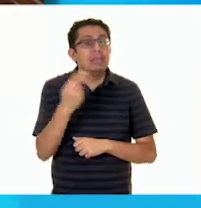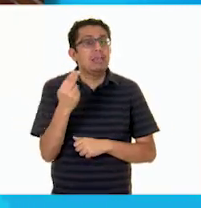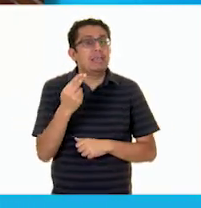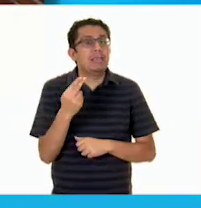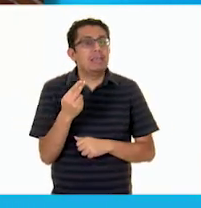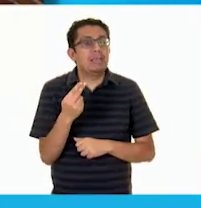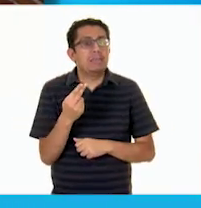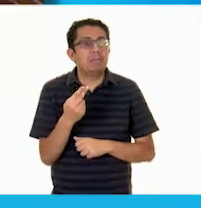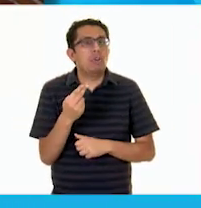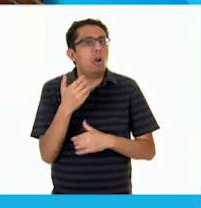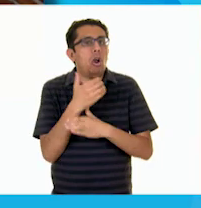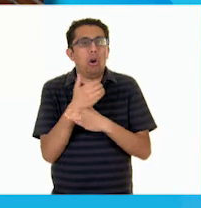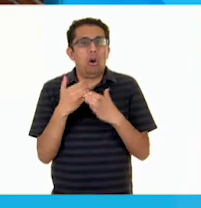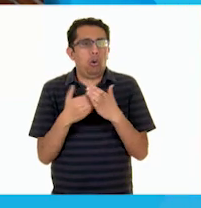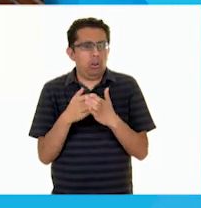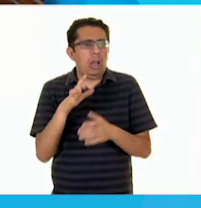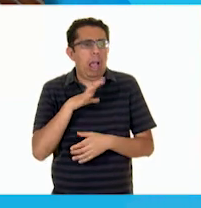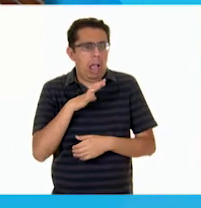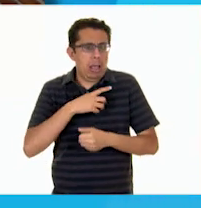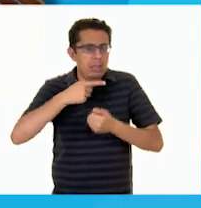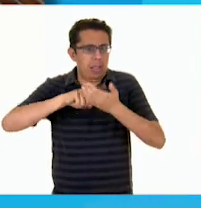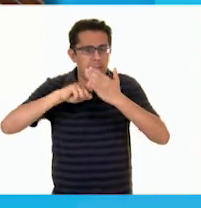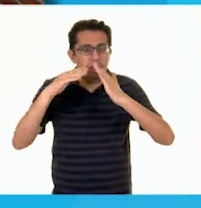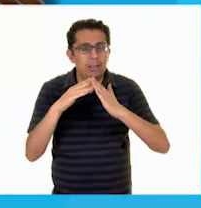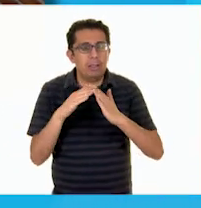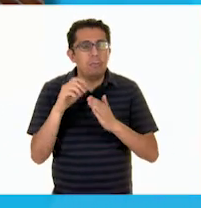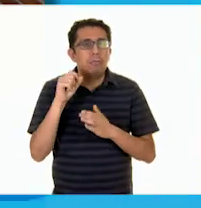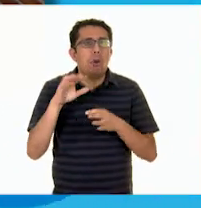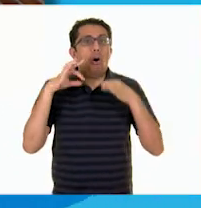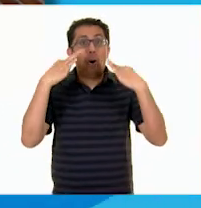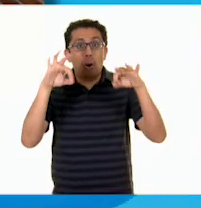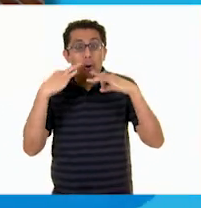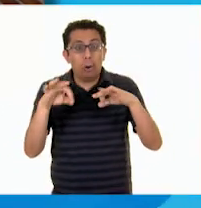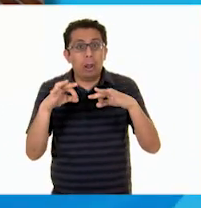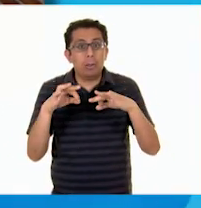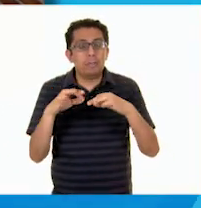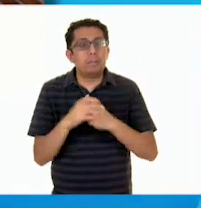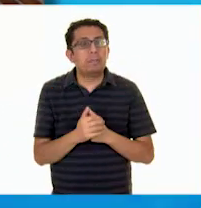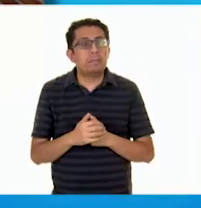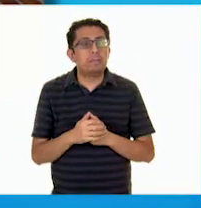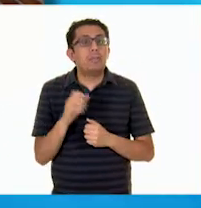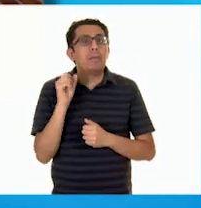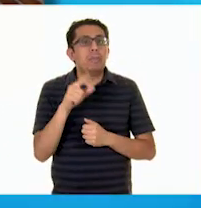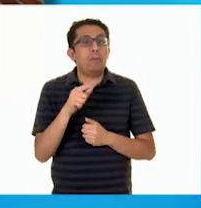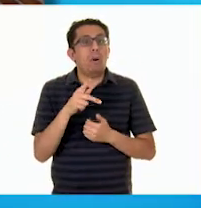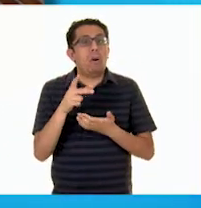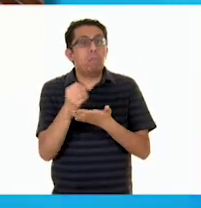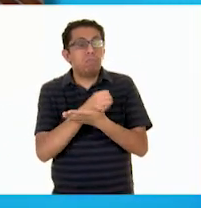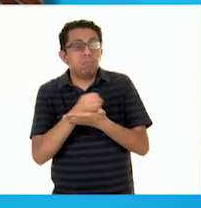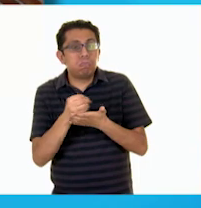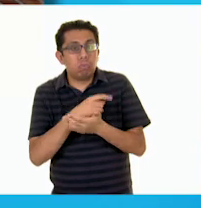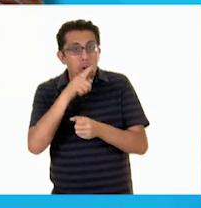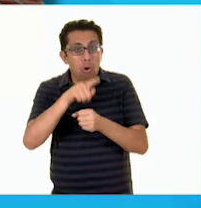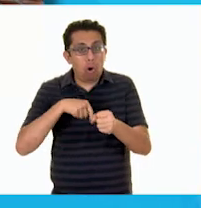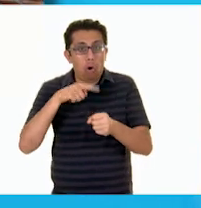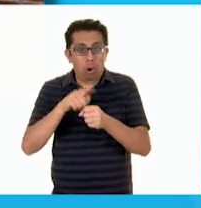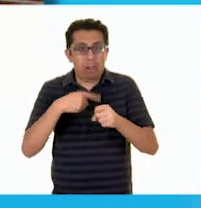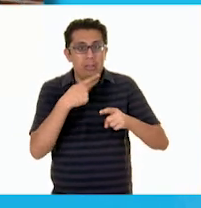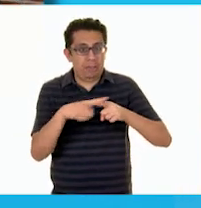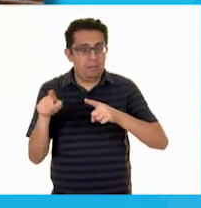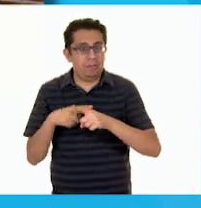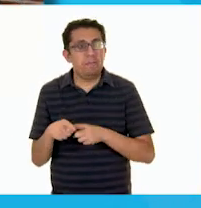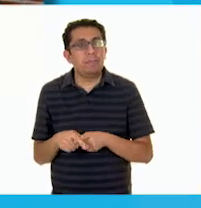algunos de los objetos que tenemos en casa, hojas, además de algunos plumones y lápices de colores.